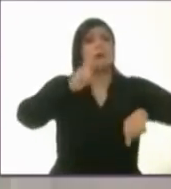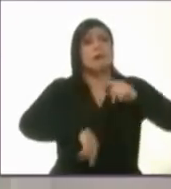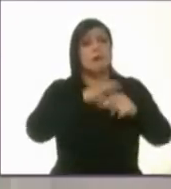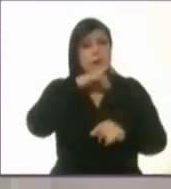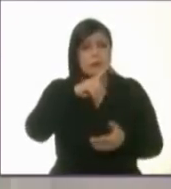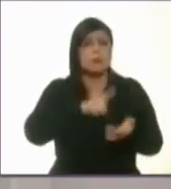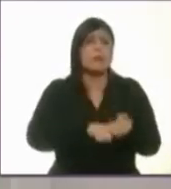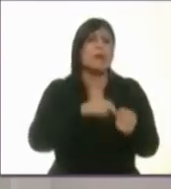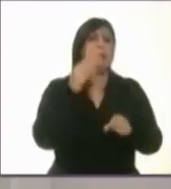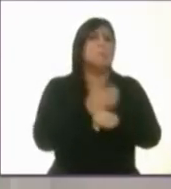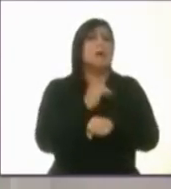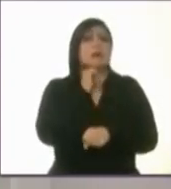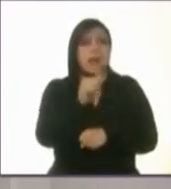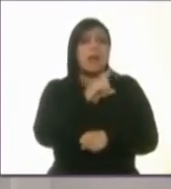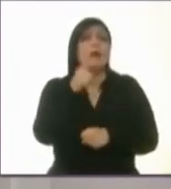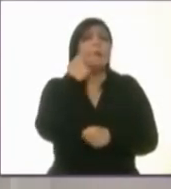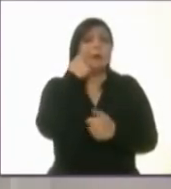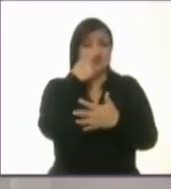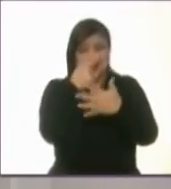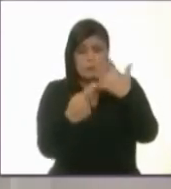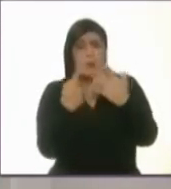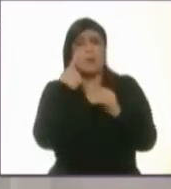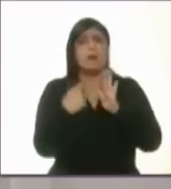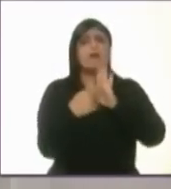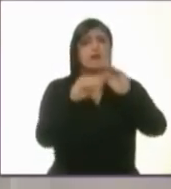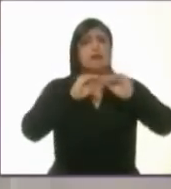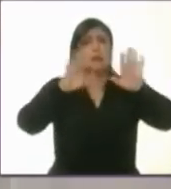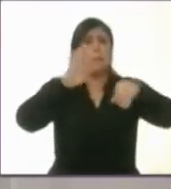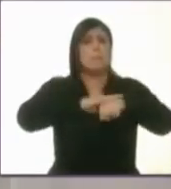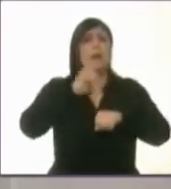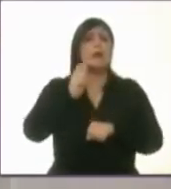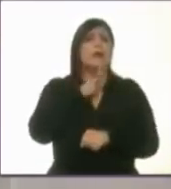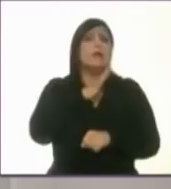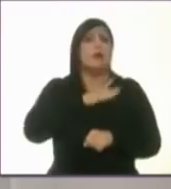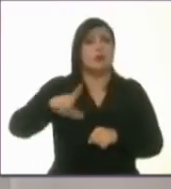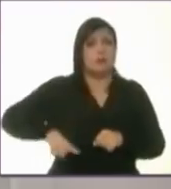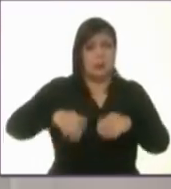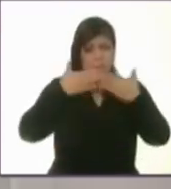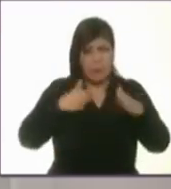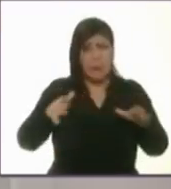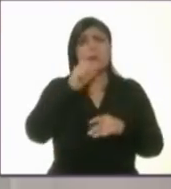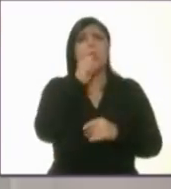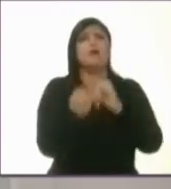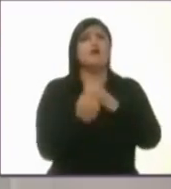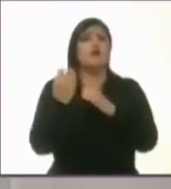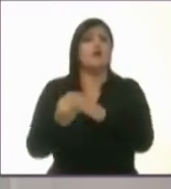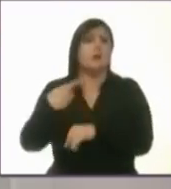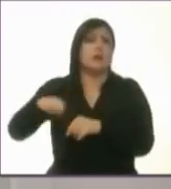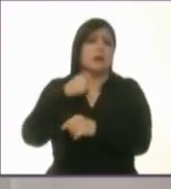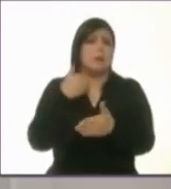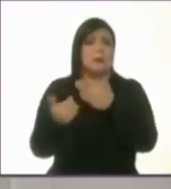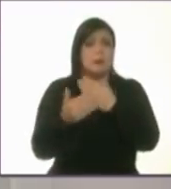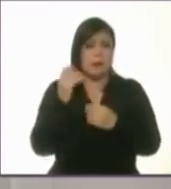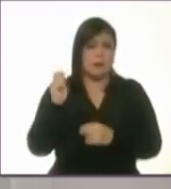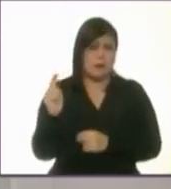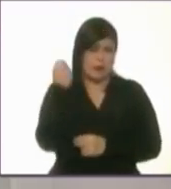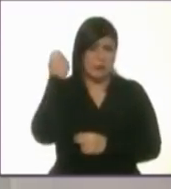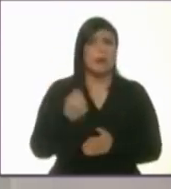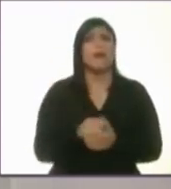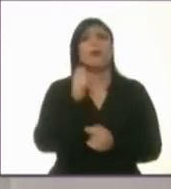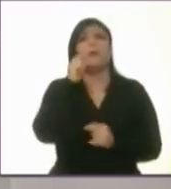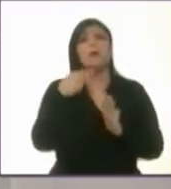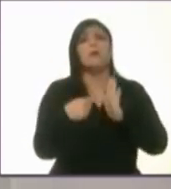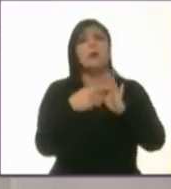rendición de cuentas y acceso a la información pública, gobierno abierto y nuevas tecnologías. Así que iniciamos con una pregunta